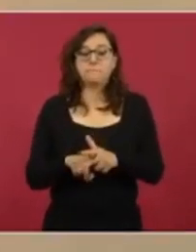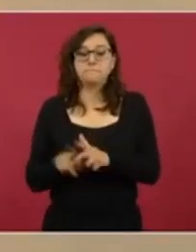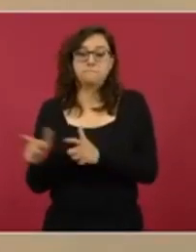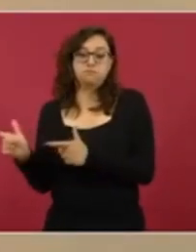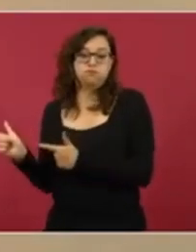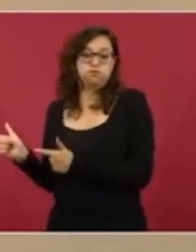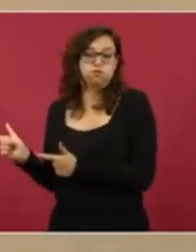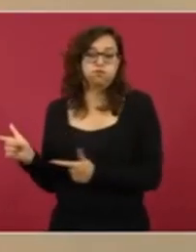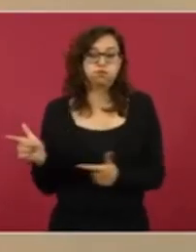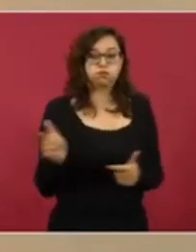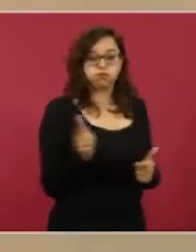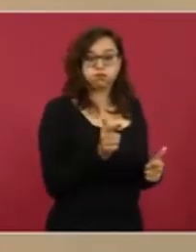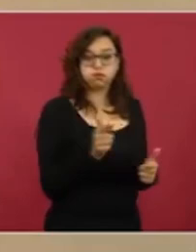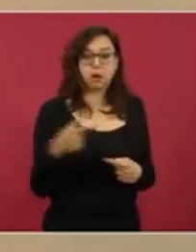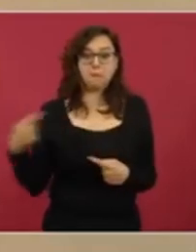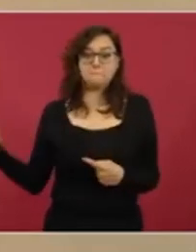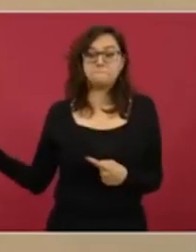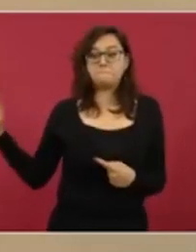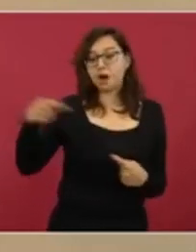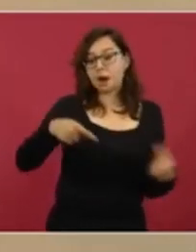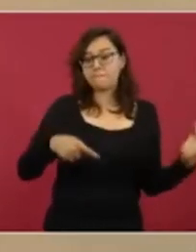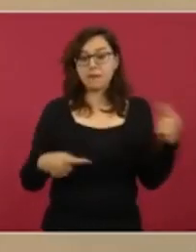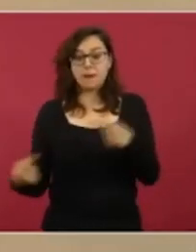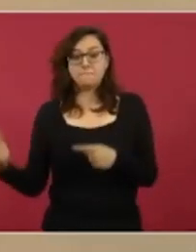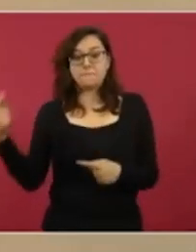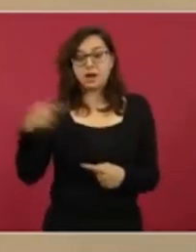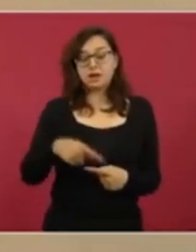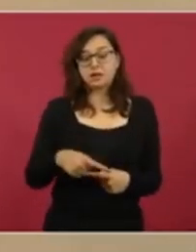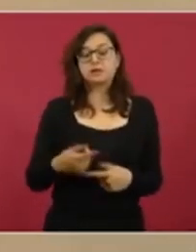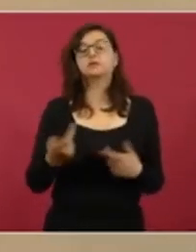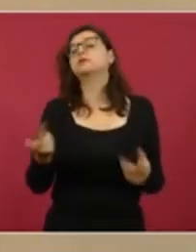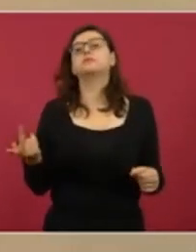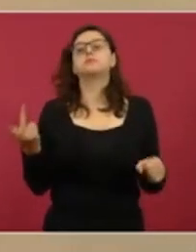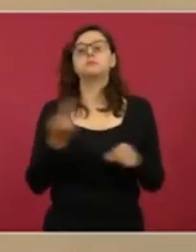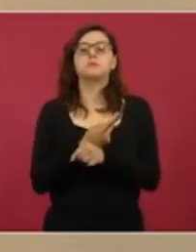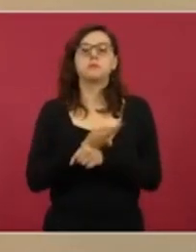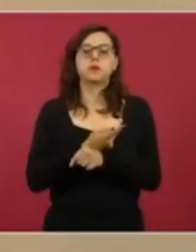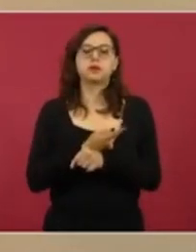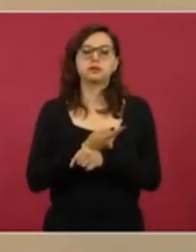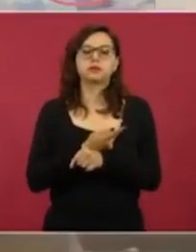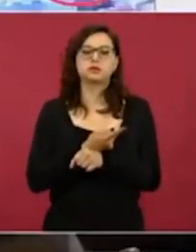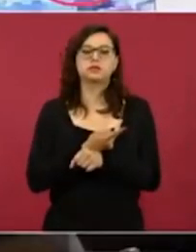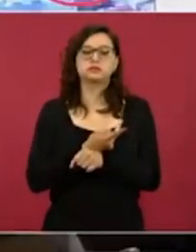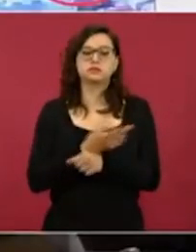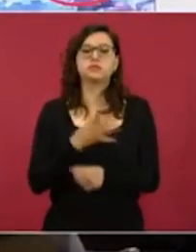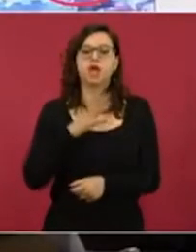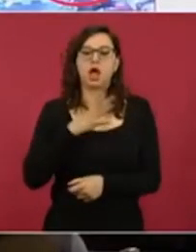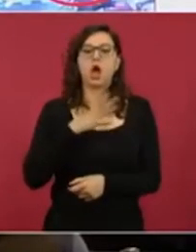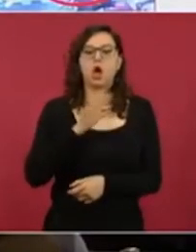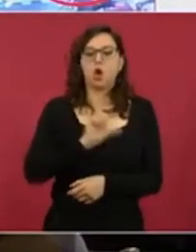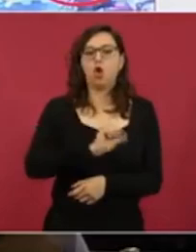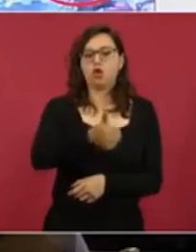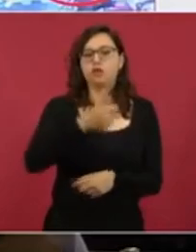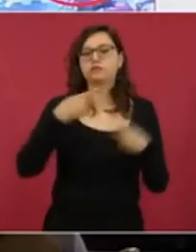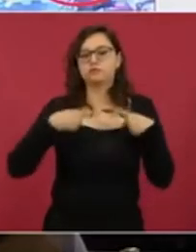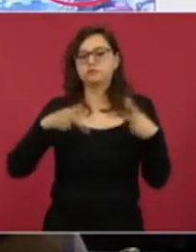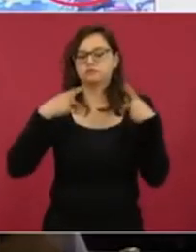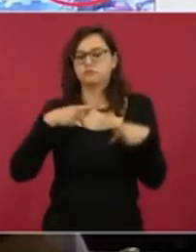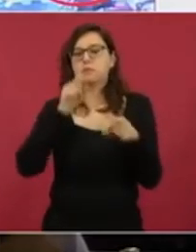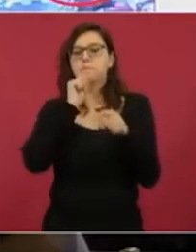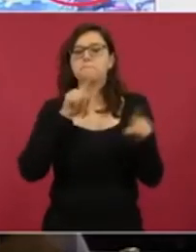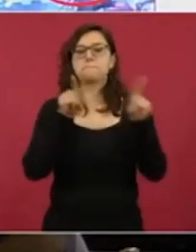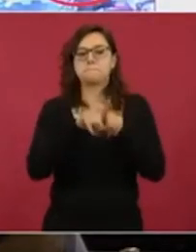donde previsiblemente hay otras personas privadas de la vida